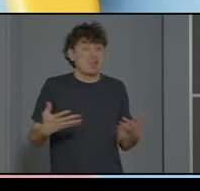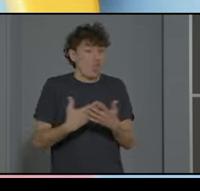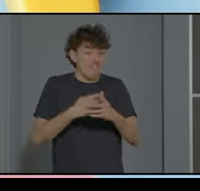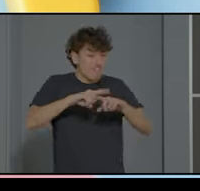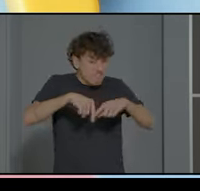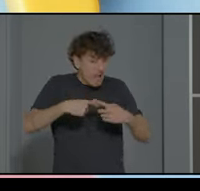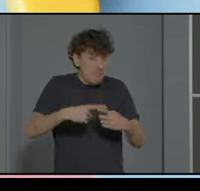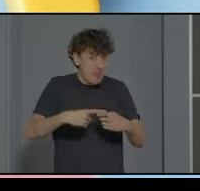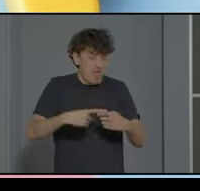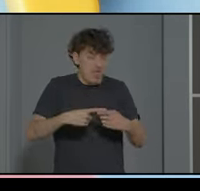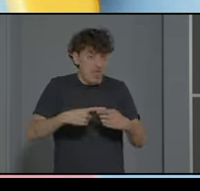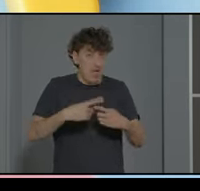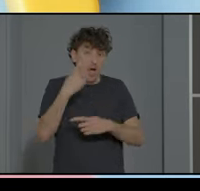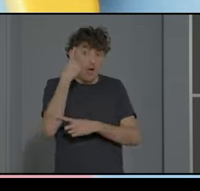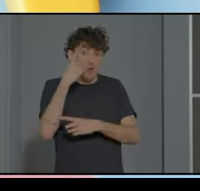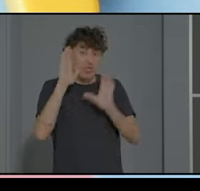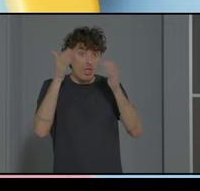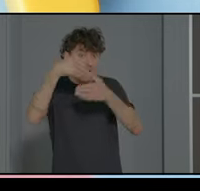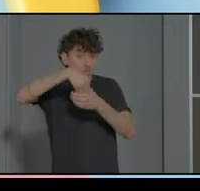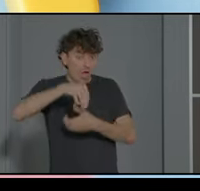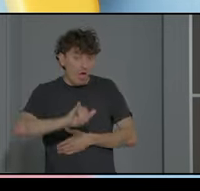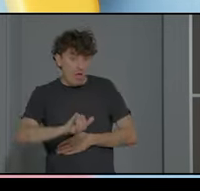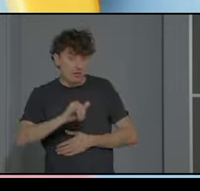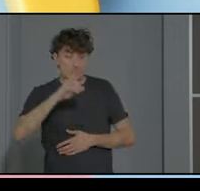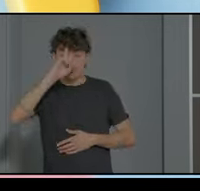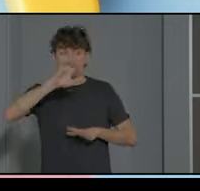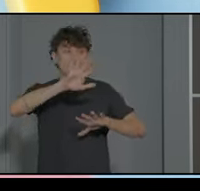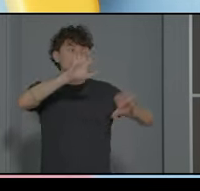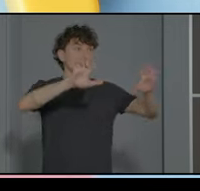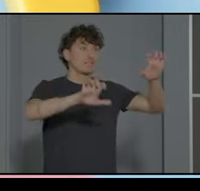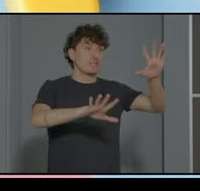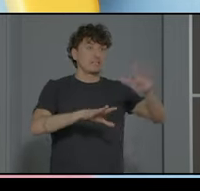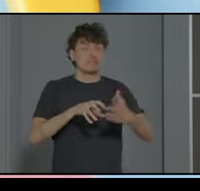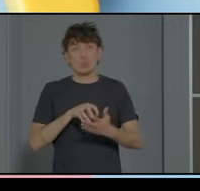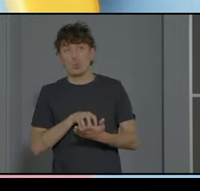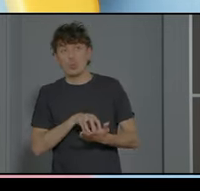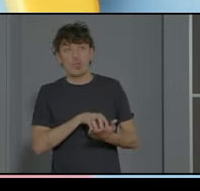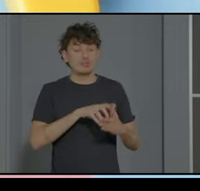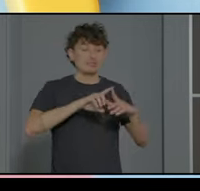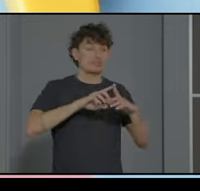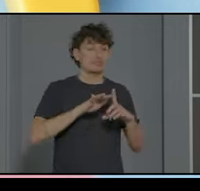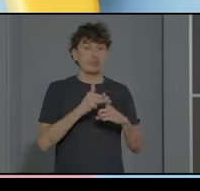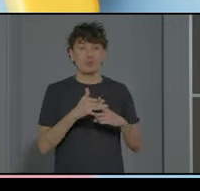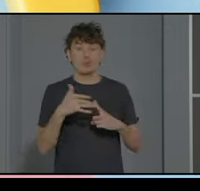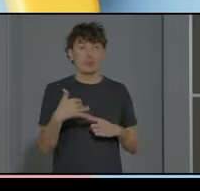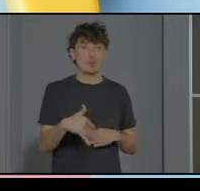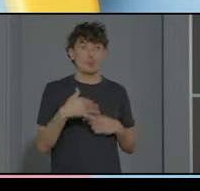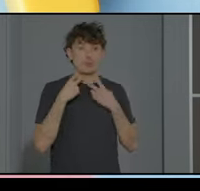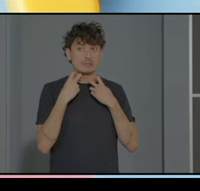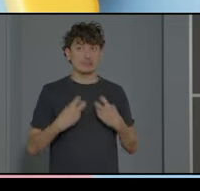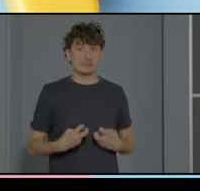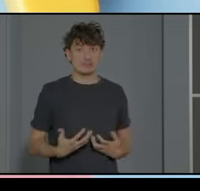alumnos con TEA pueden tolerar ese nivel de incertidumbre y afrontar esa situación con el nivel de estresores que supone